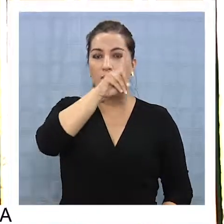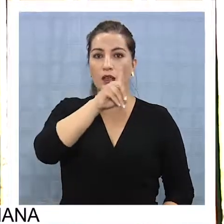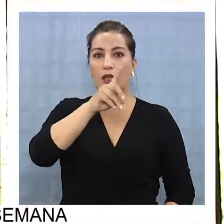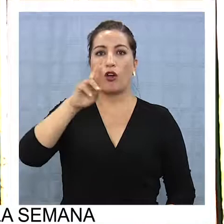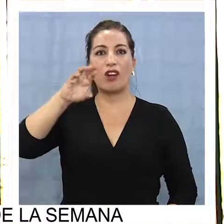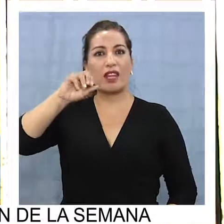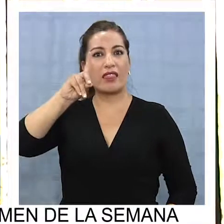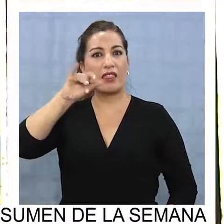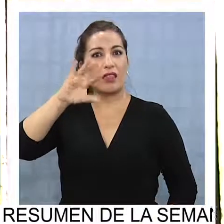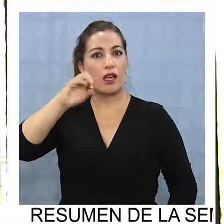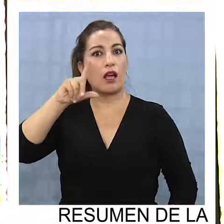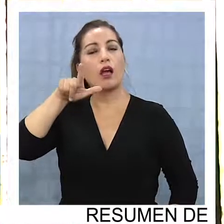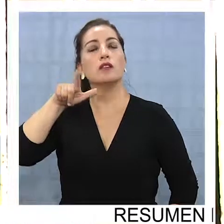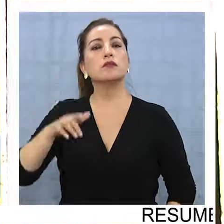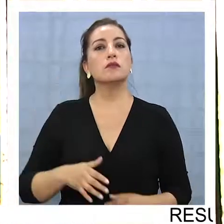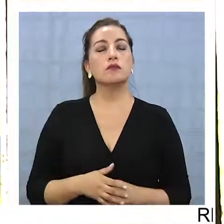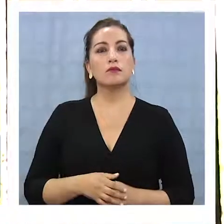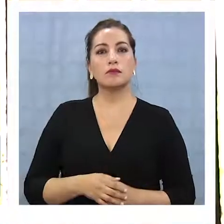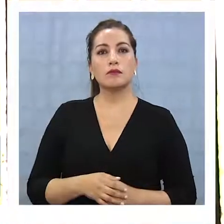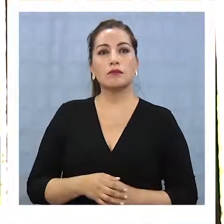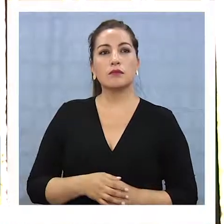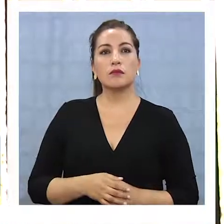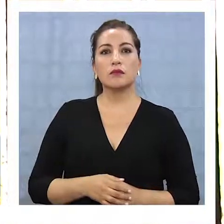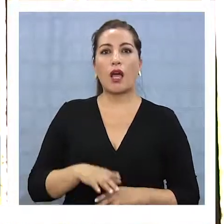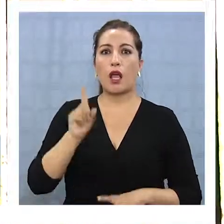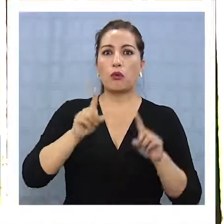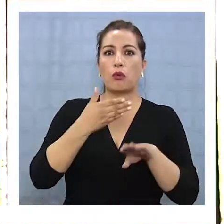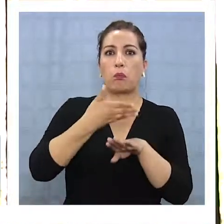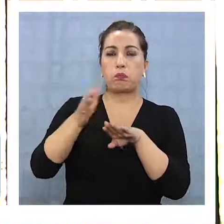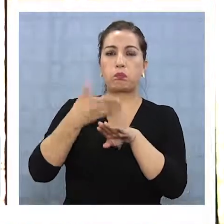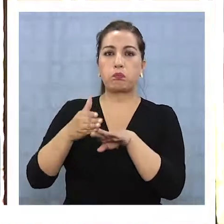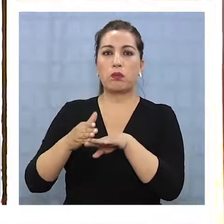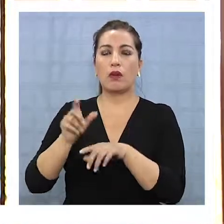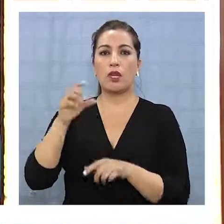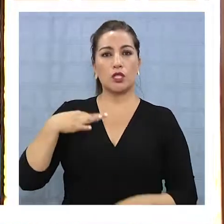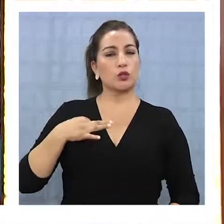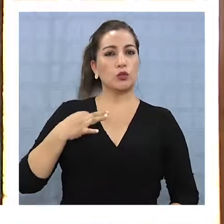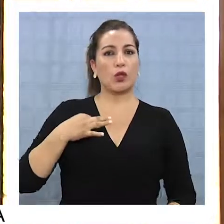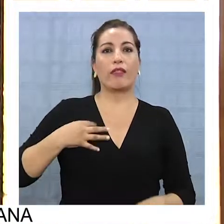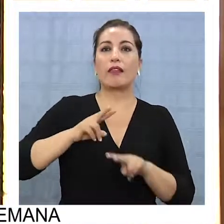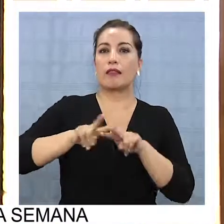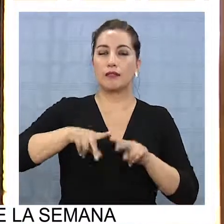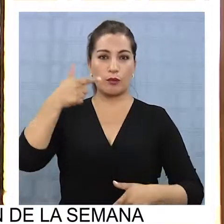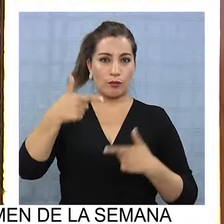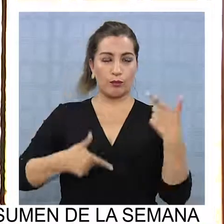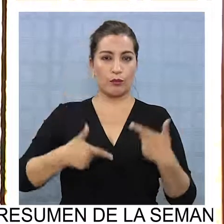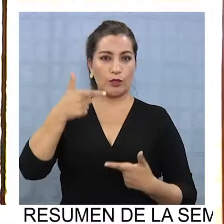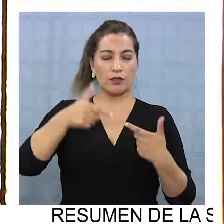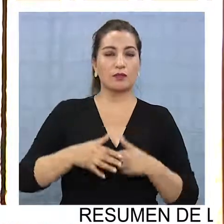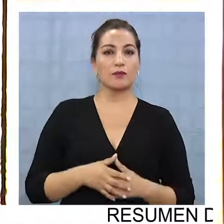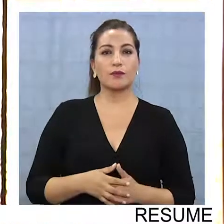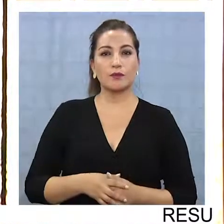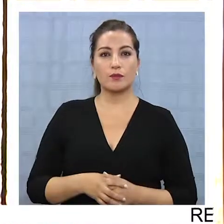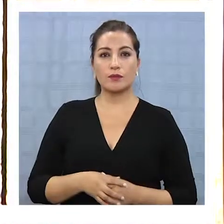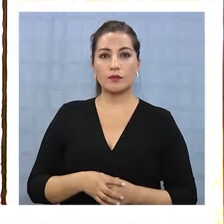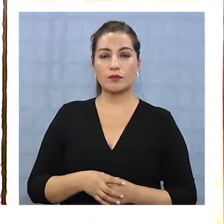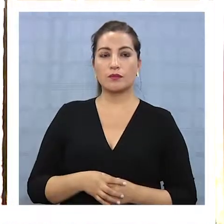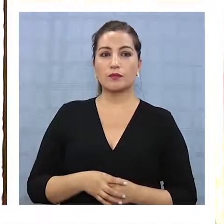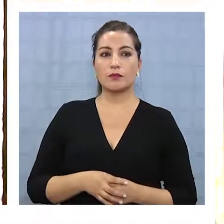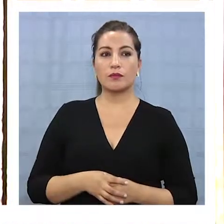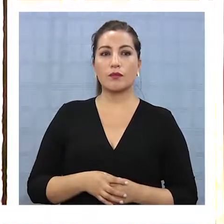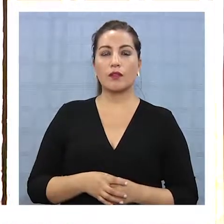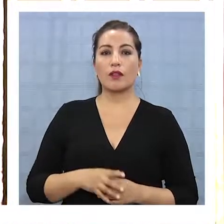Radical básicamente fueron desechados por la ciudadanía en su forma de hacer política. Esta suerte de